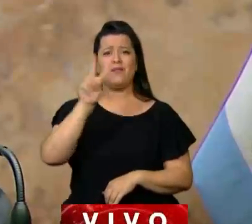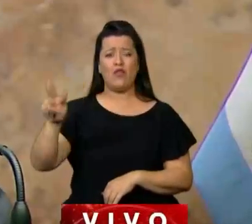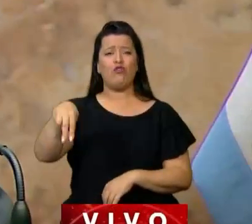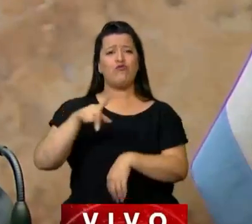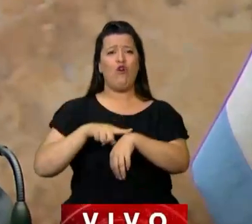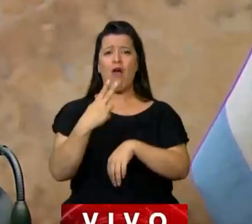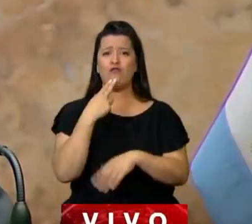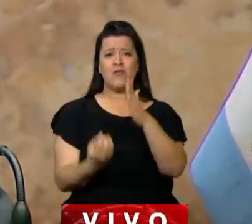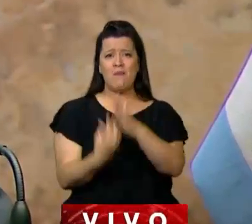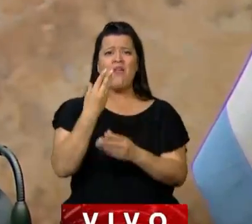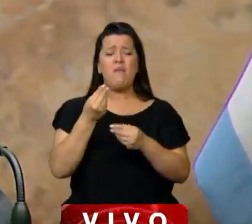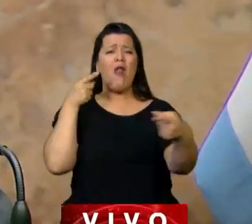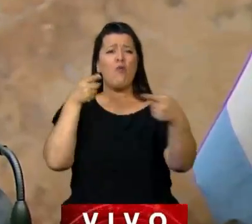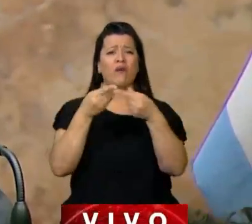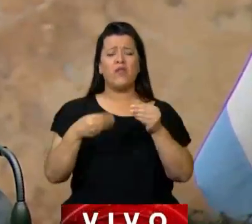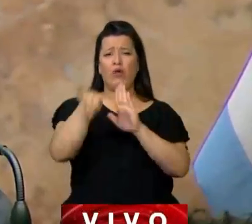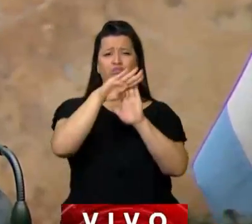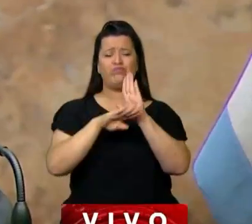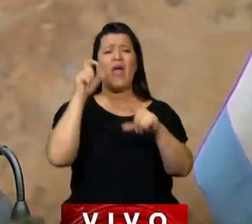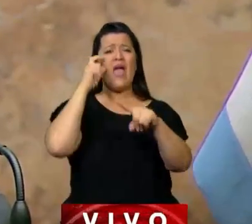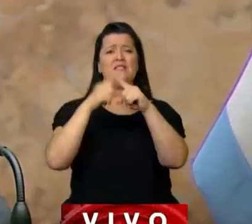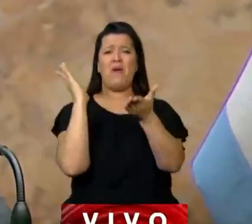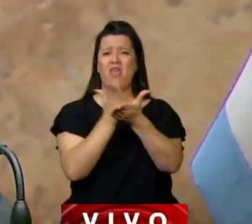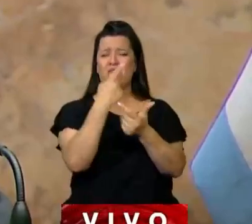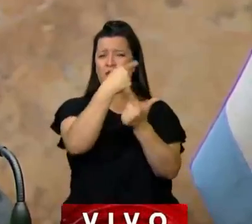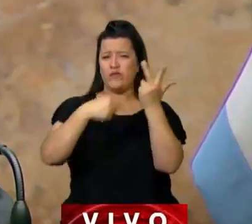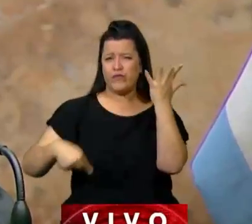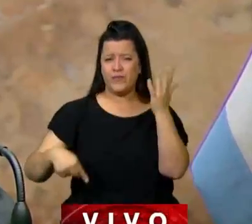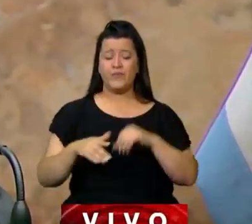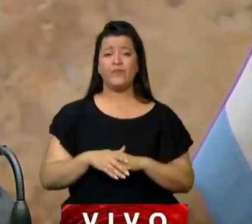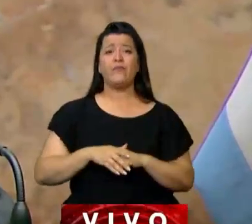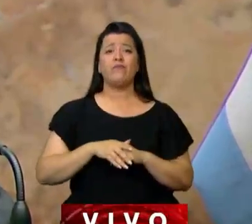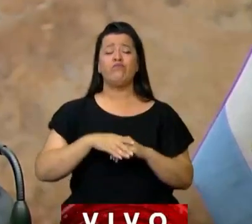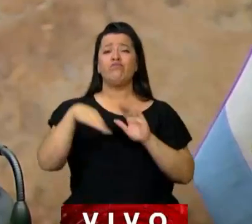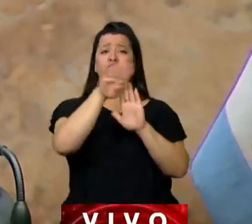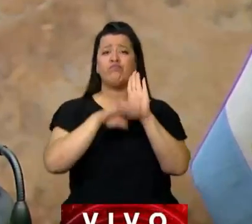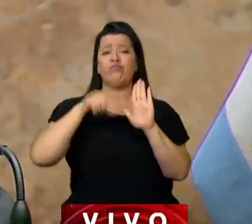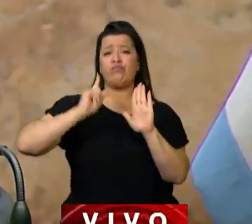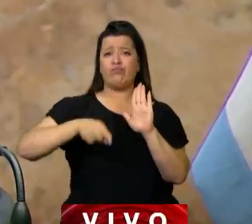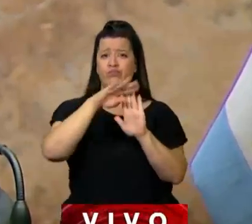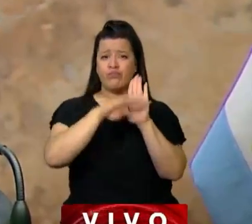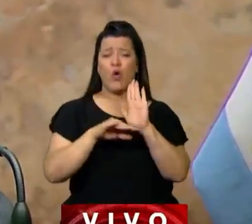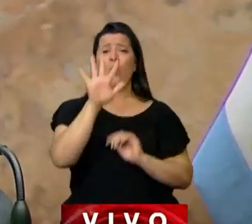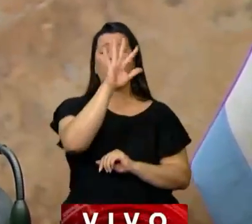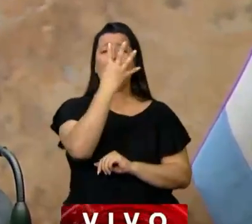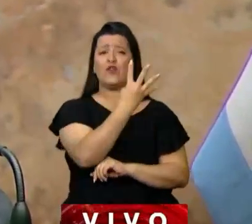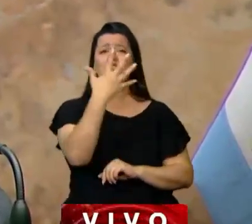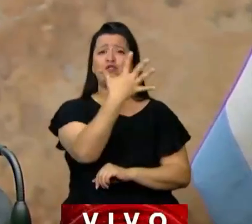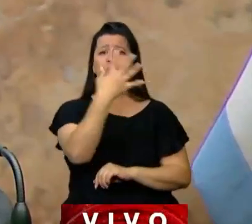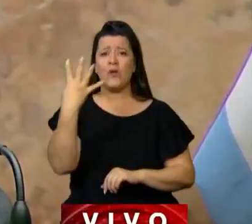11 horas, a fin de considerar los siguientes expedientes. Orden del día 454,